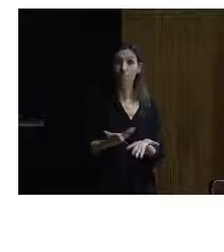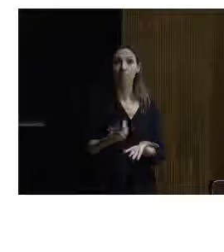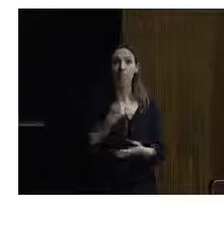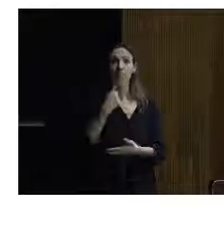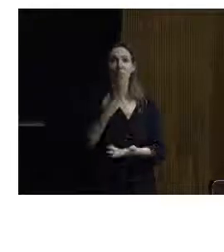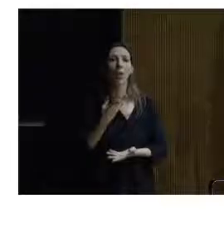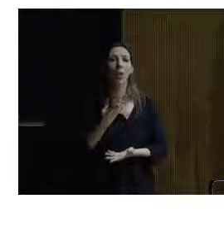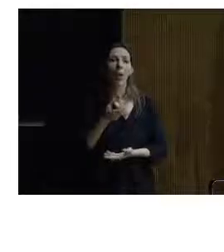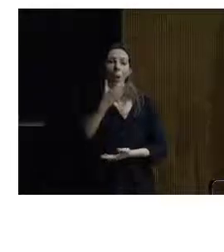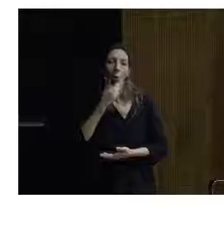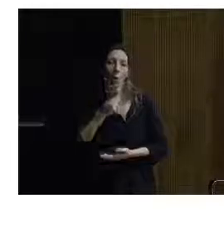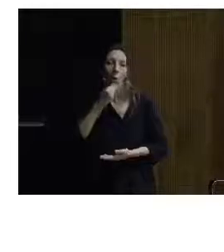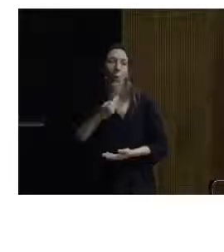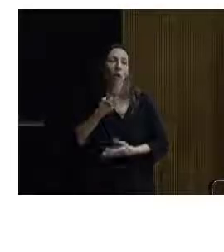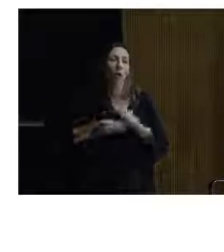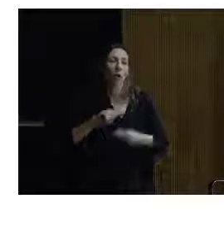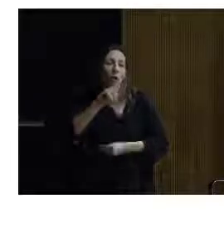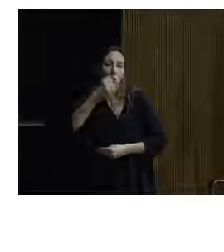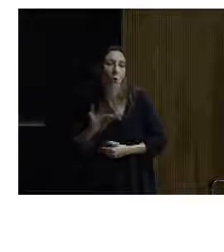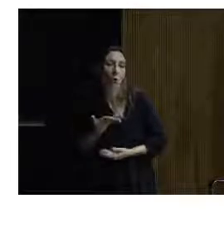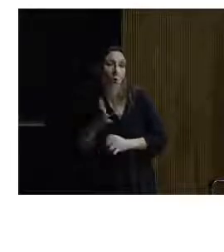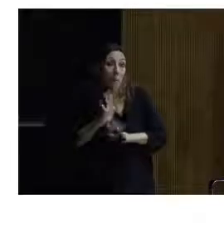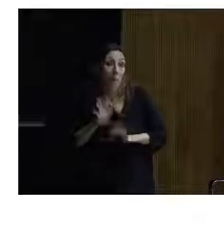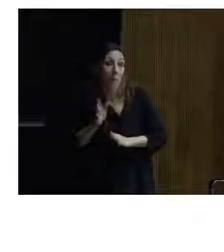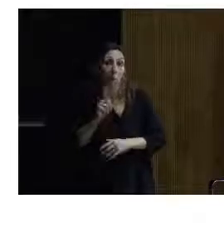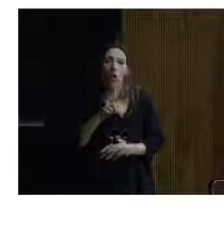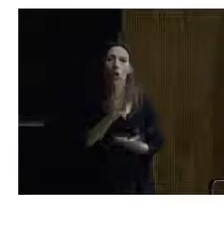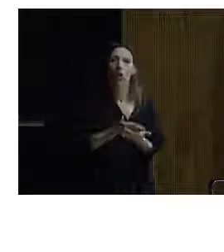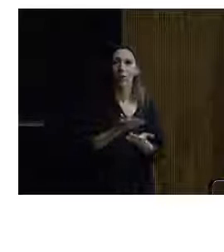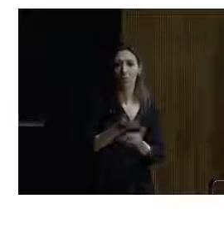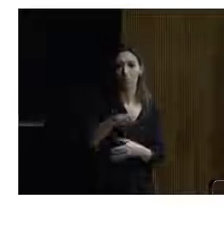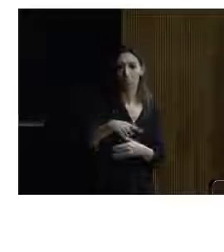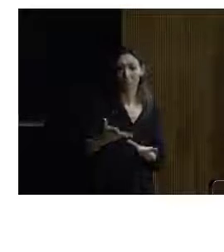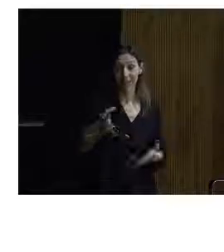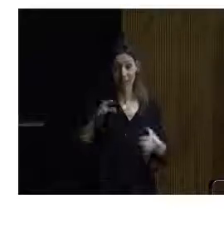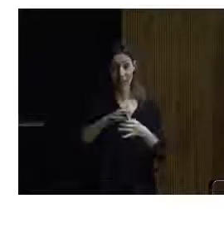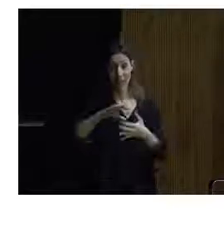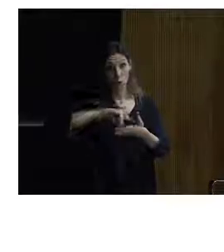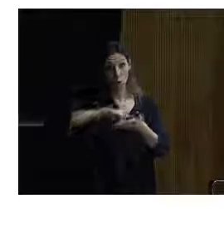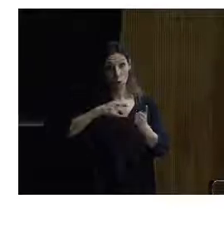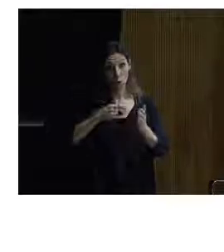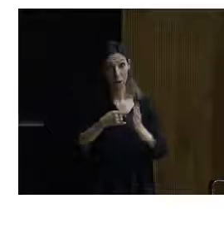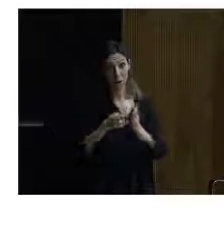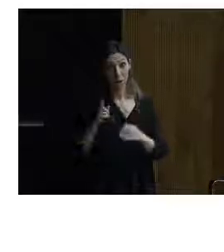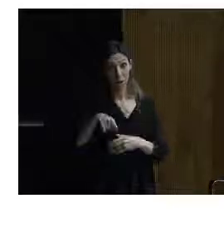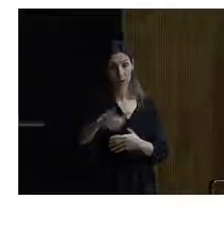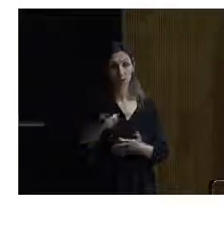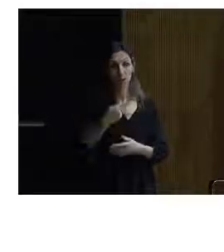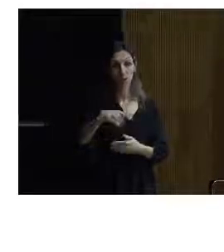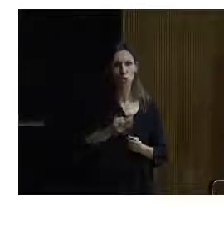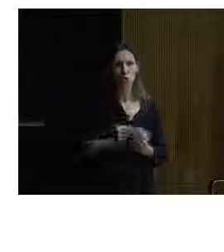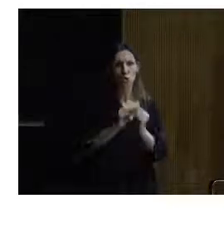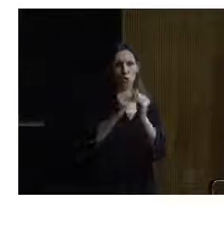nos va a quedar o lo bien que lo hemos hecho. Y en relación con esto, en relación con el método, en relación con cómo intervenimos en los